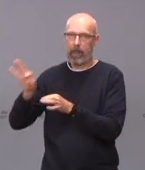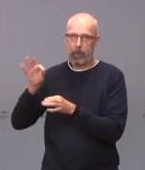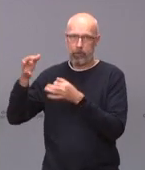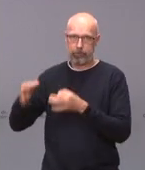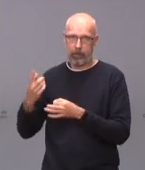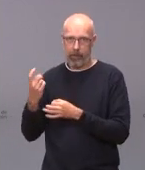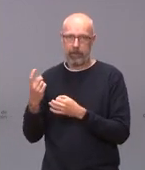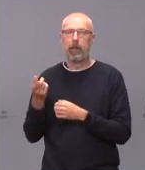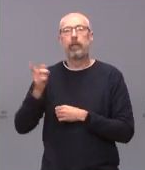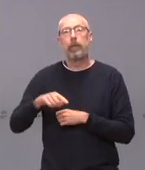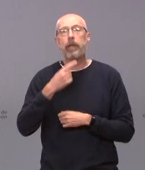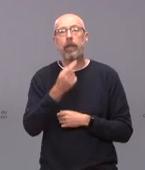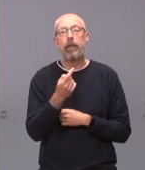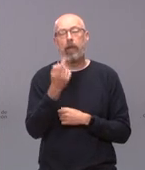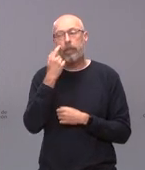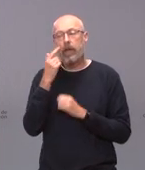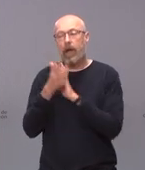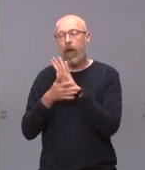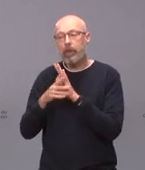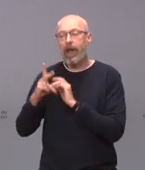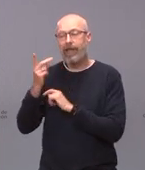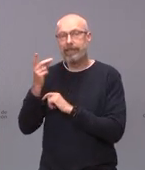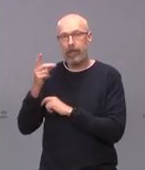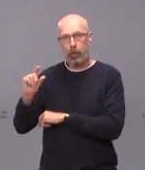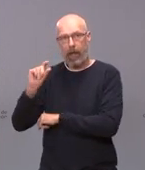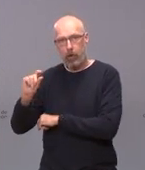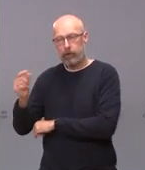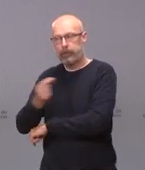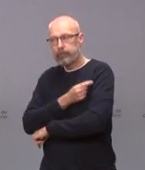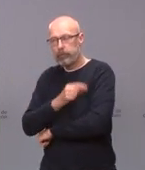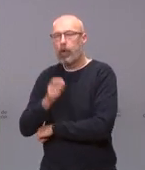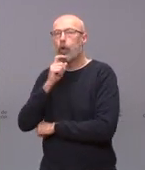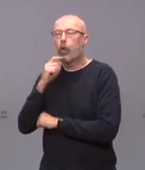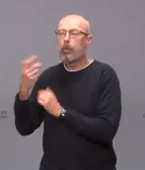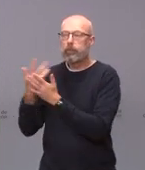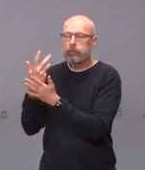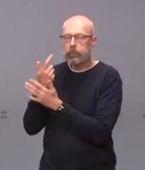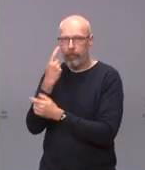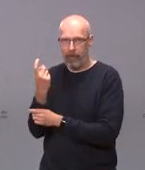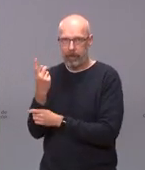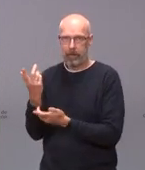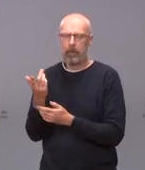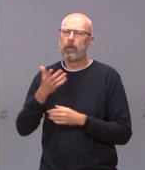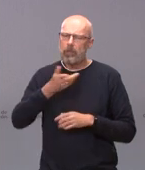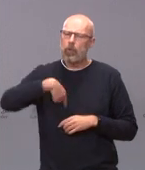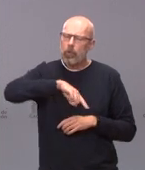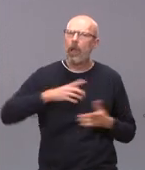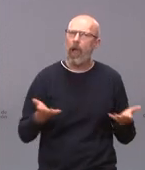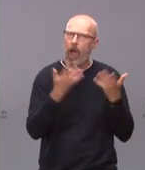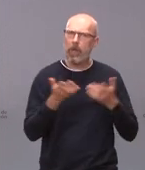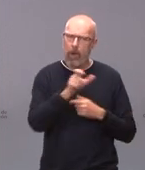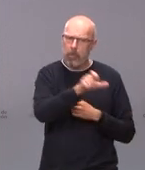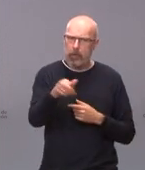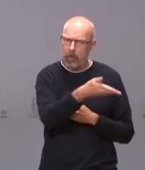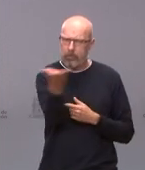de la segunda dosis. Pero animamos a toda nuestra población a participar en la campaña de